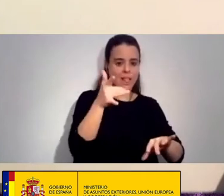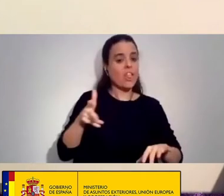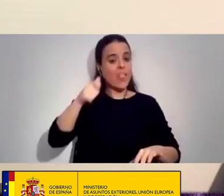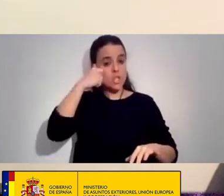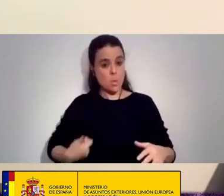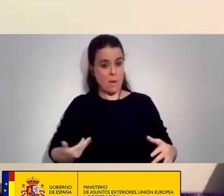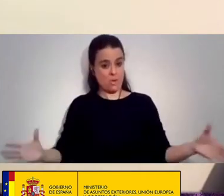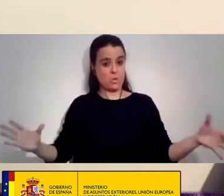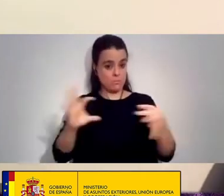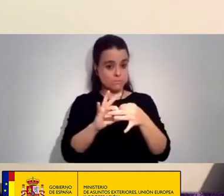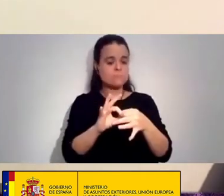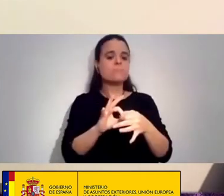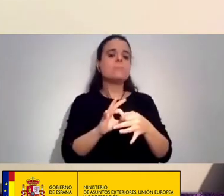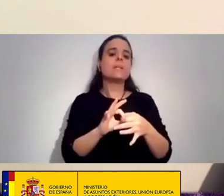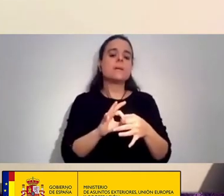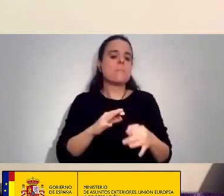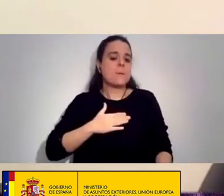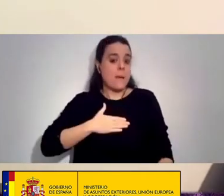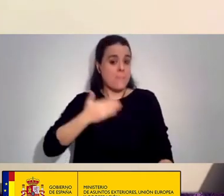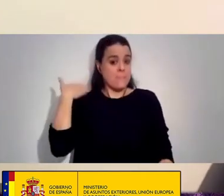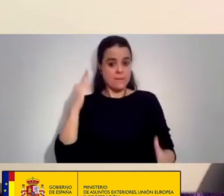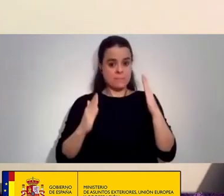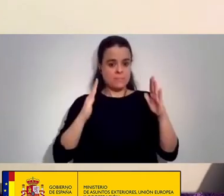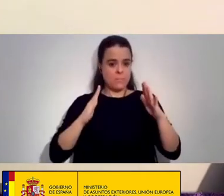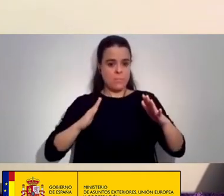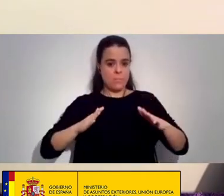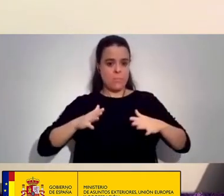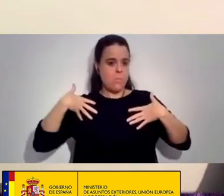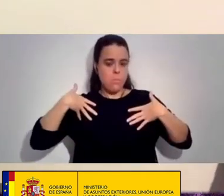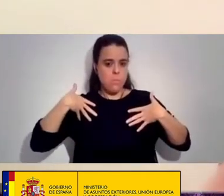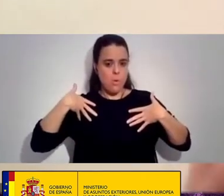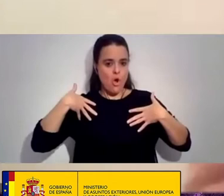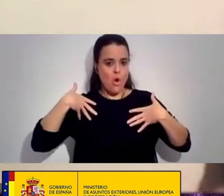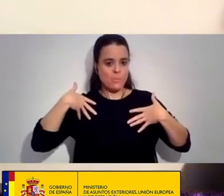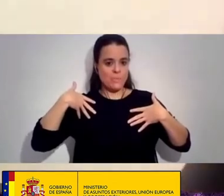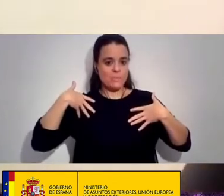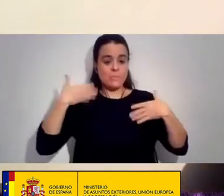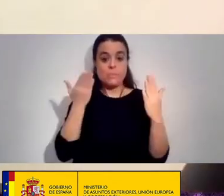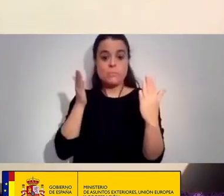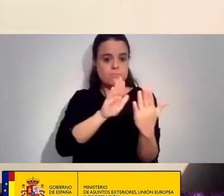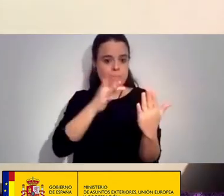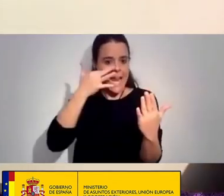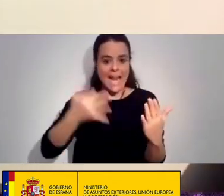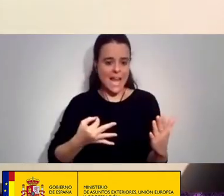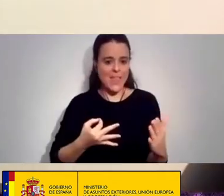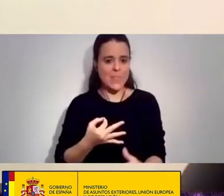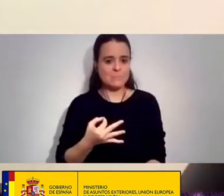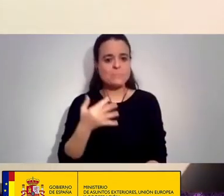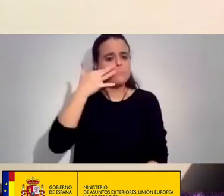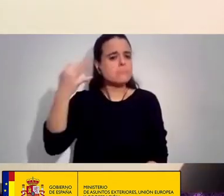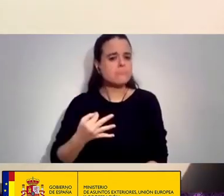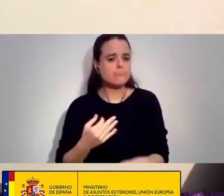Para mí fue una tremenda Y total sorpresa Encontrarme con la realidad que me encontré Y la realidad que me encontré